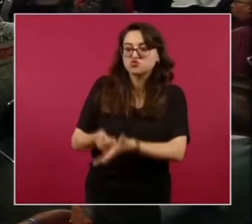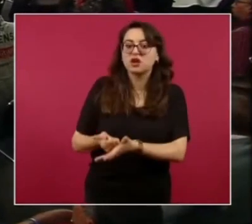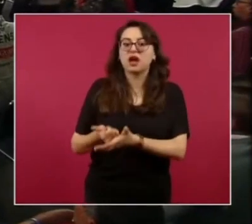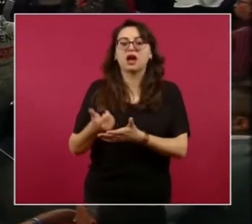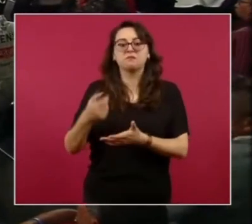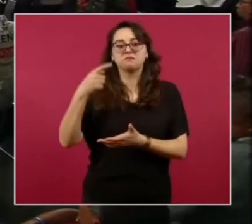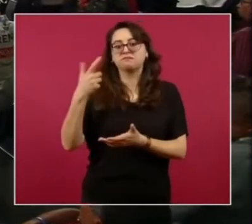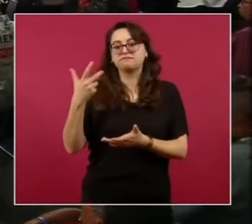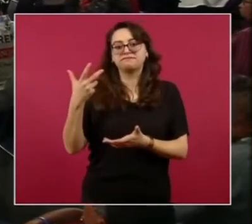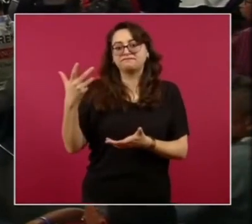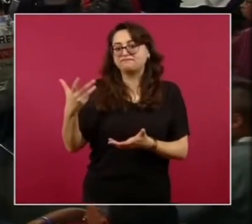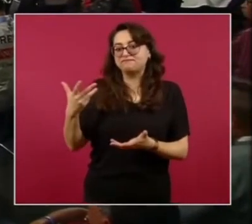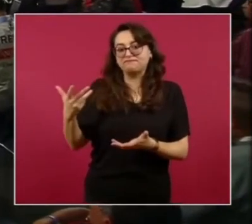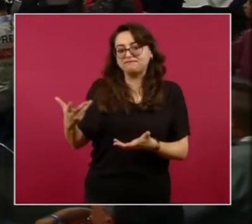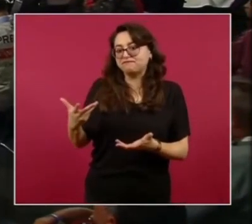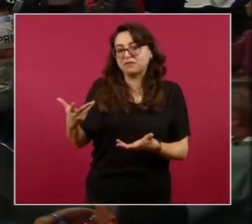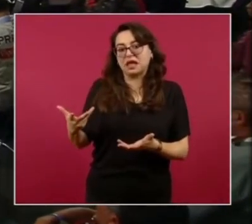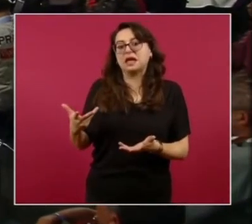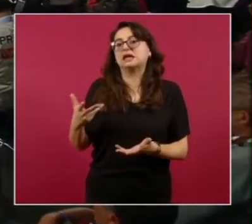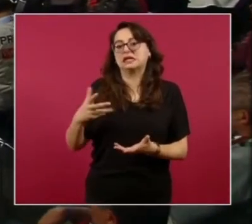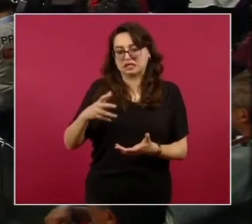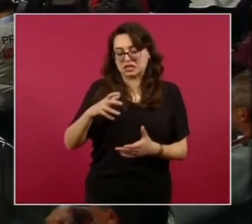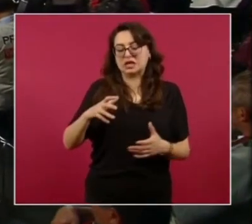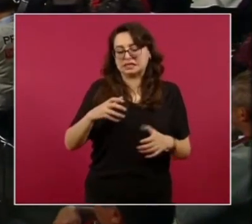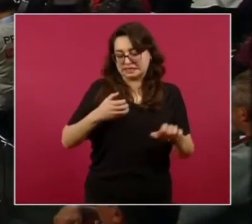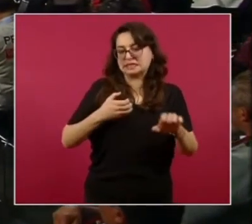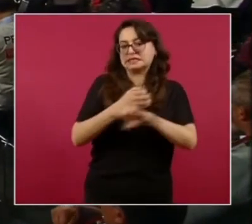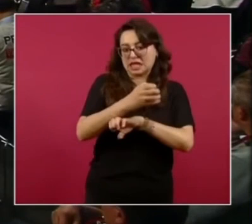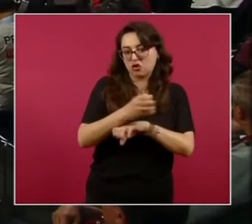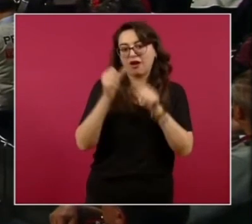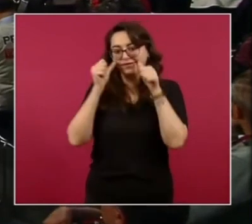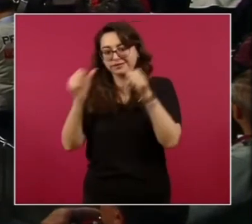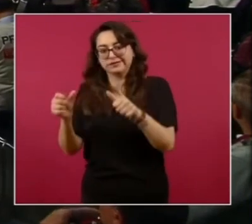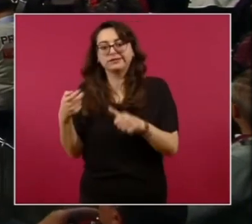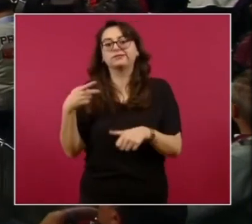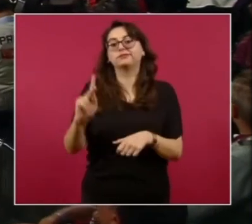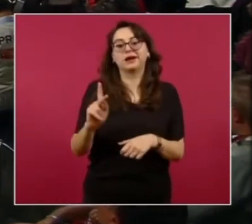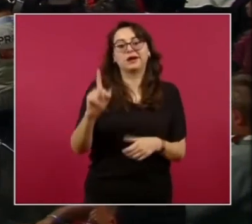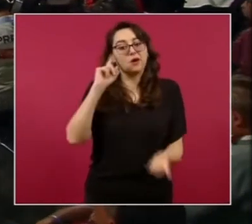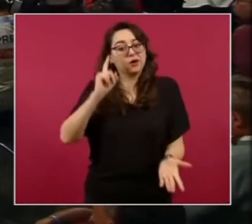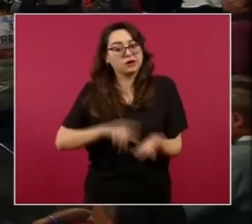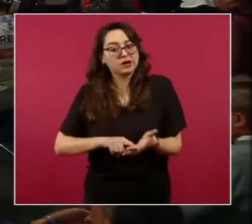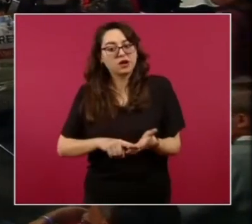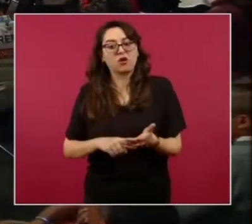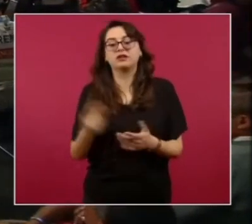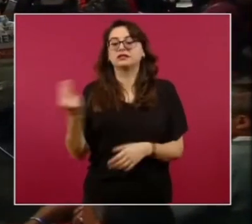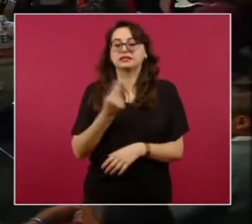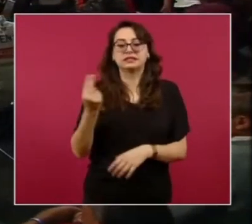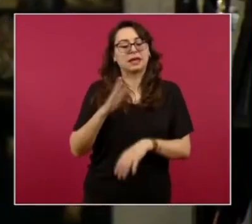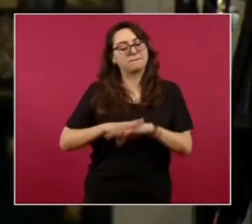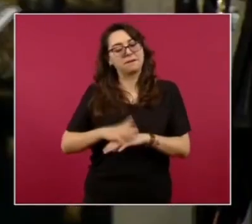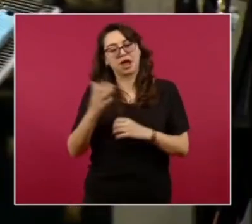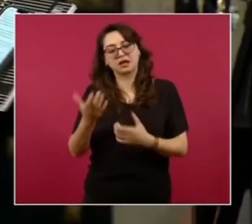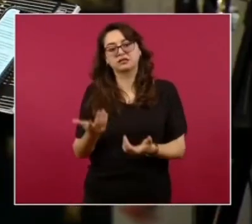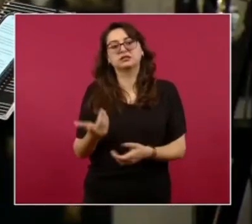repito, el propio estado sí acciona Pero creo que hace falta las operaciones mixtas O incluso